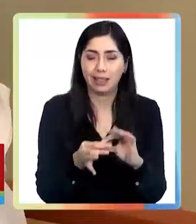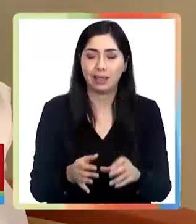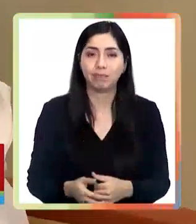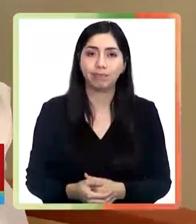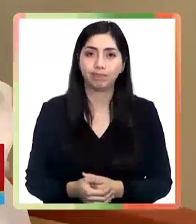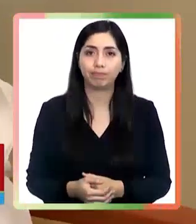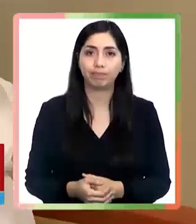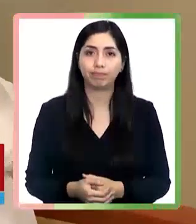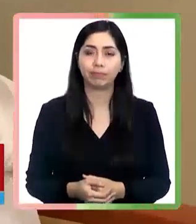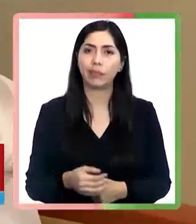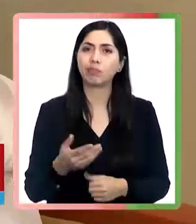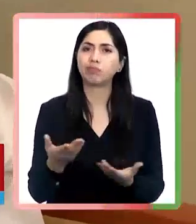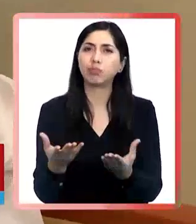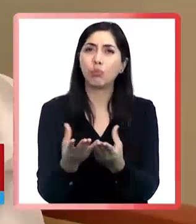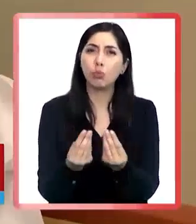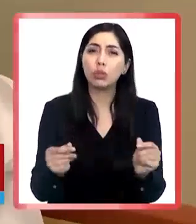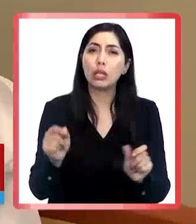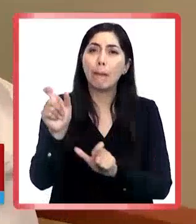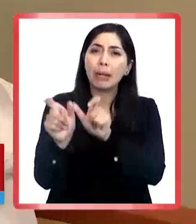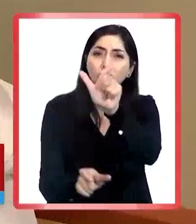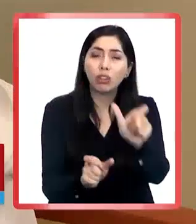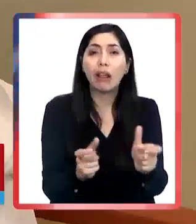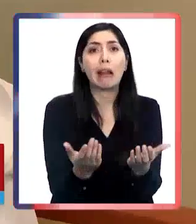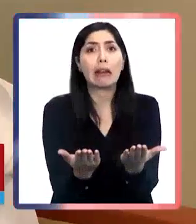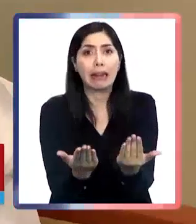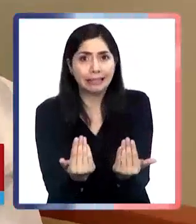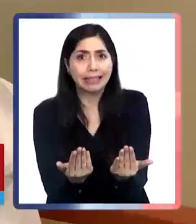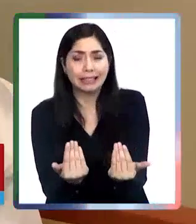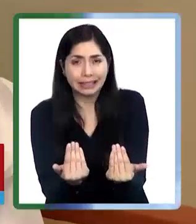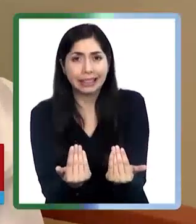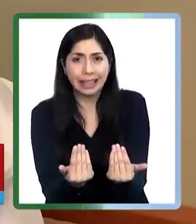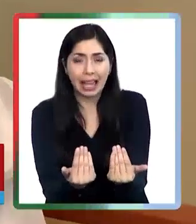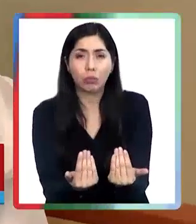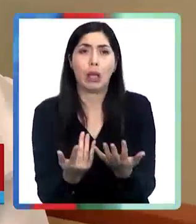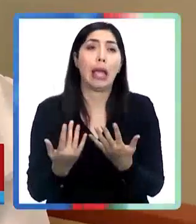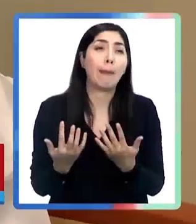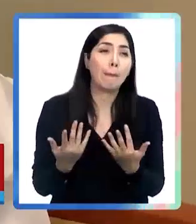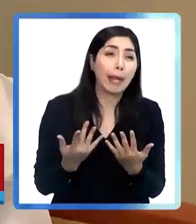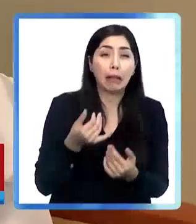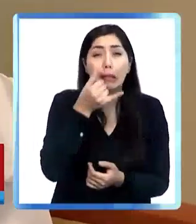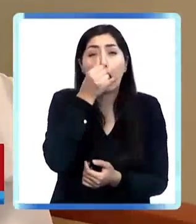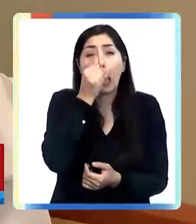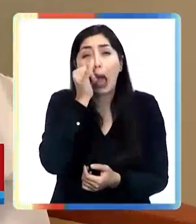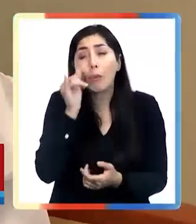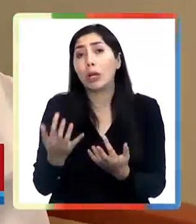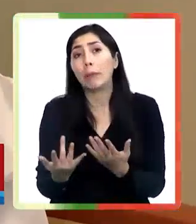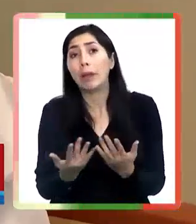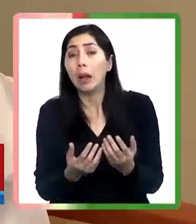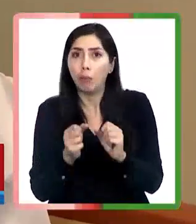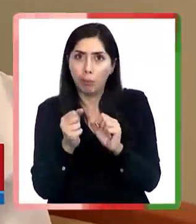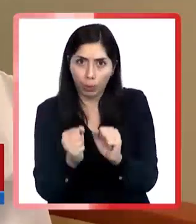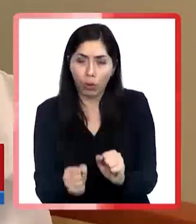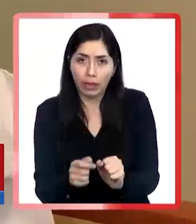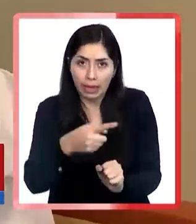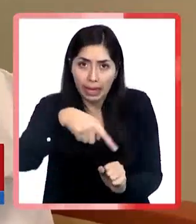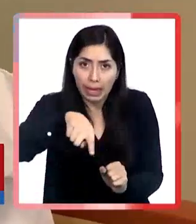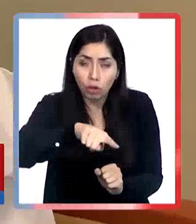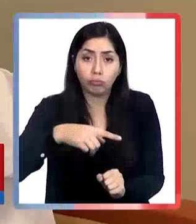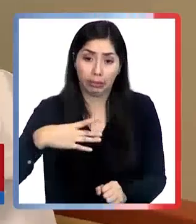Hay tanta demanda de gente que necesita a veces se espera mucho tiempo para poder ser